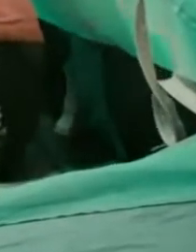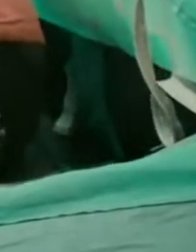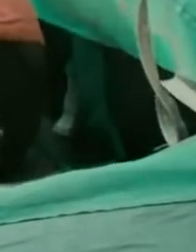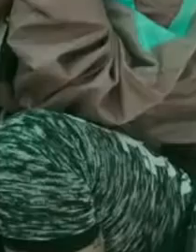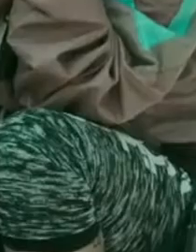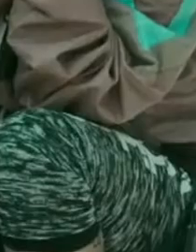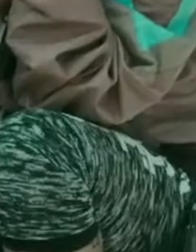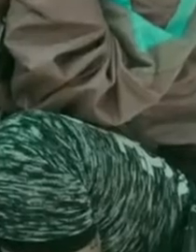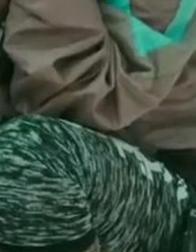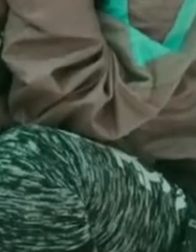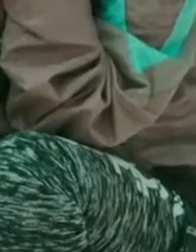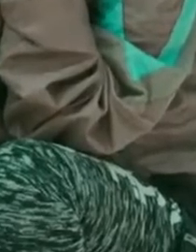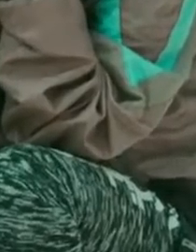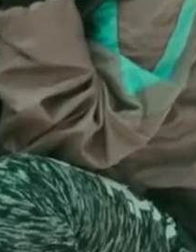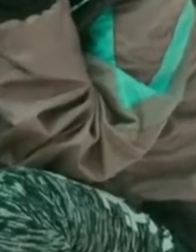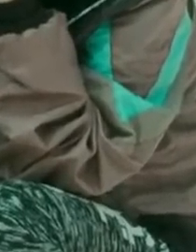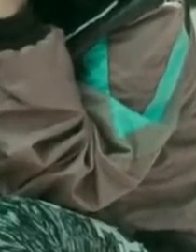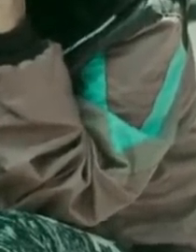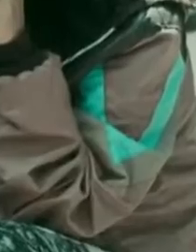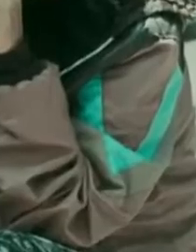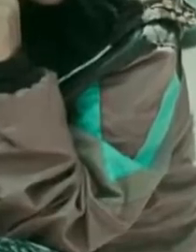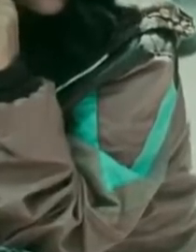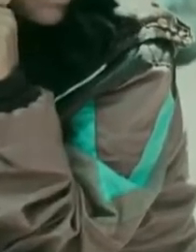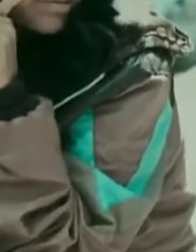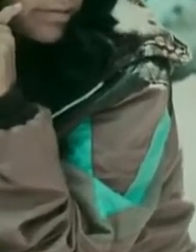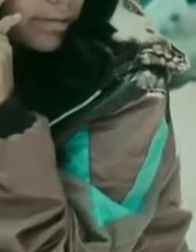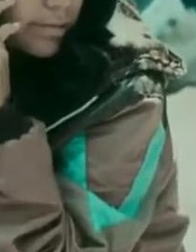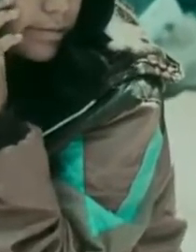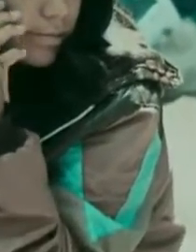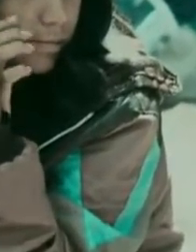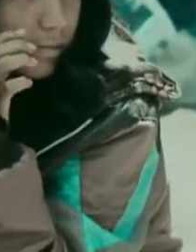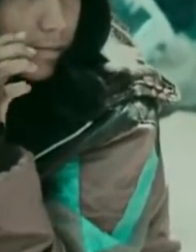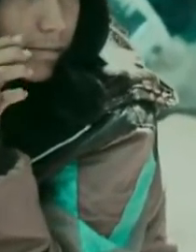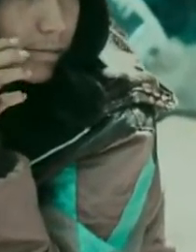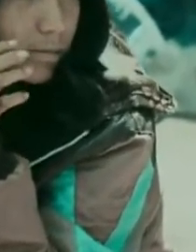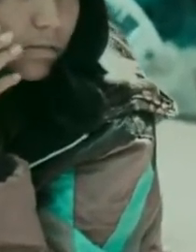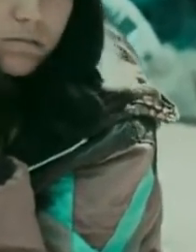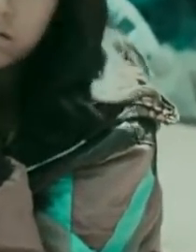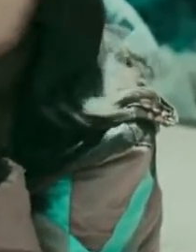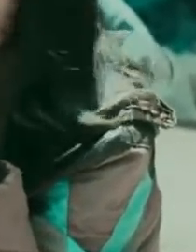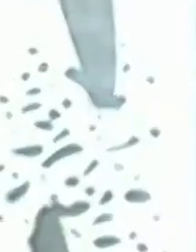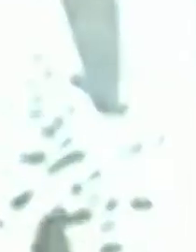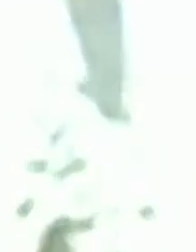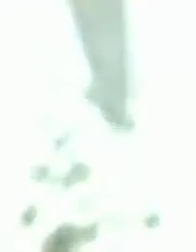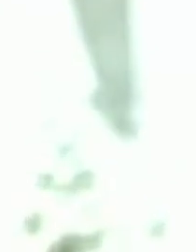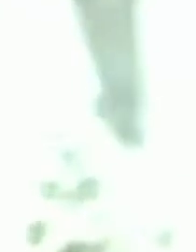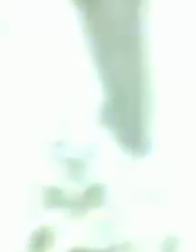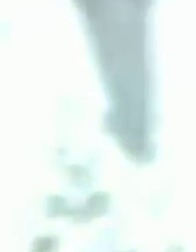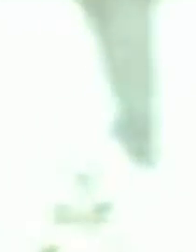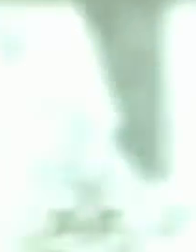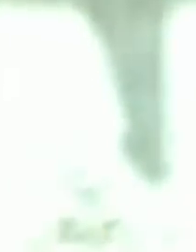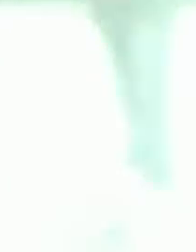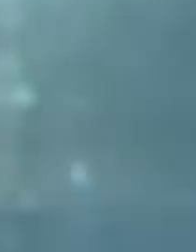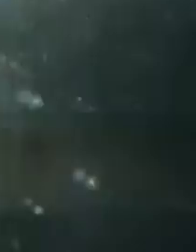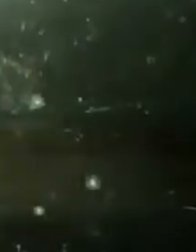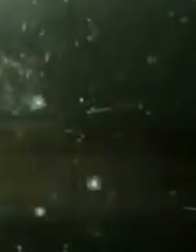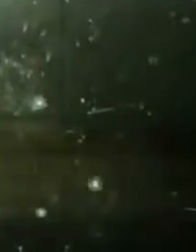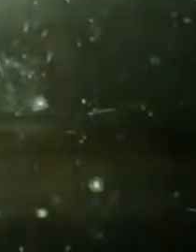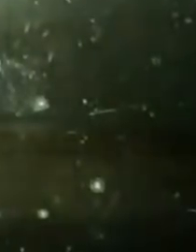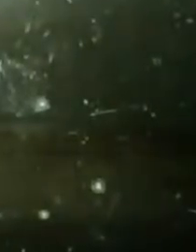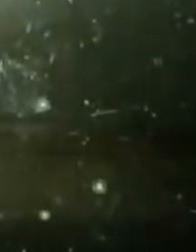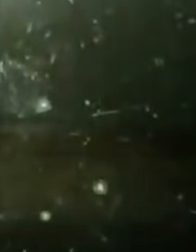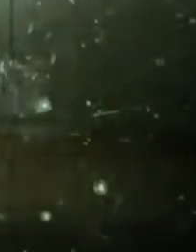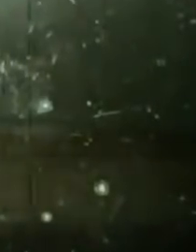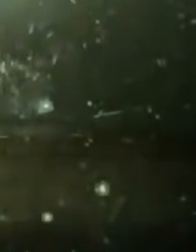la calle, por la gente, por mi familia, por mis hijos, que los cuide mucho. El mundo de las drogas no es un lugar